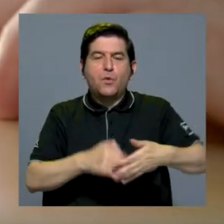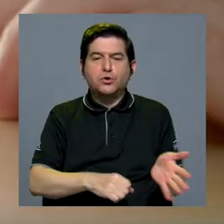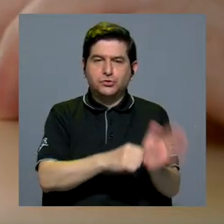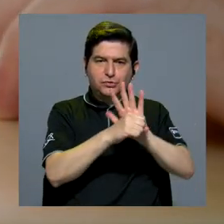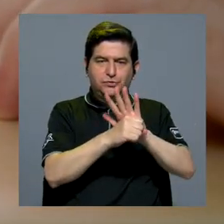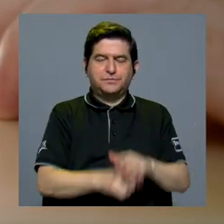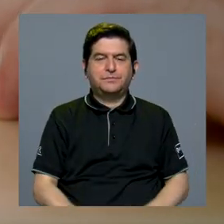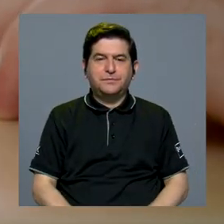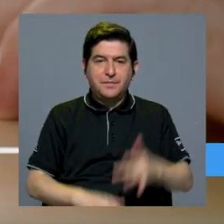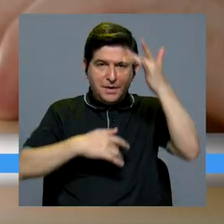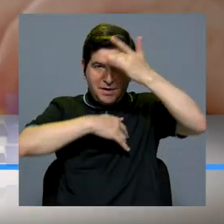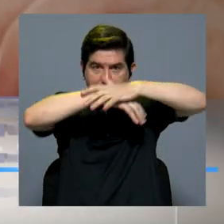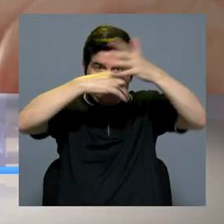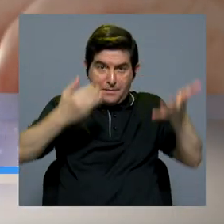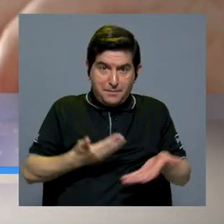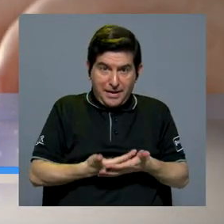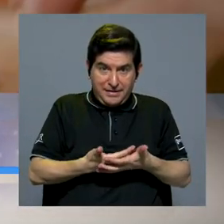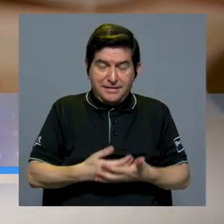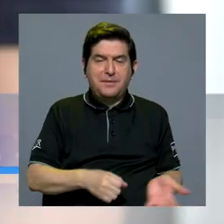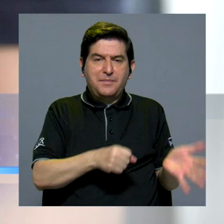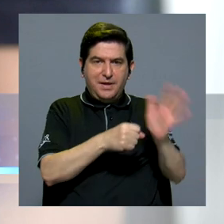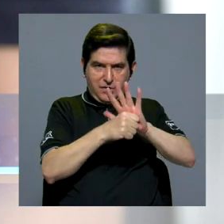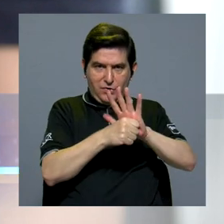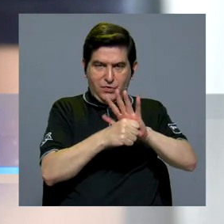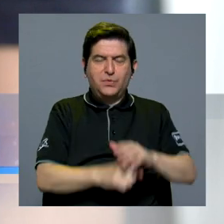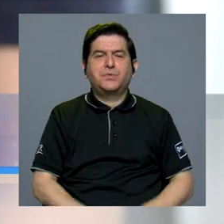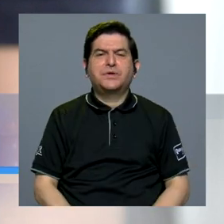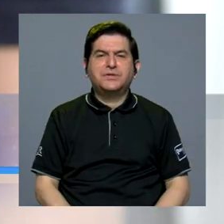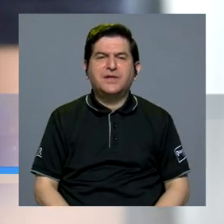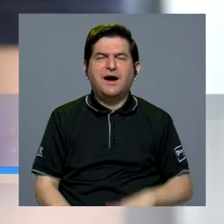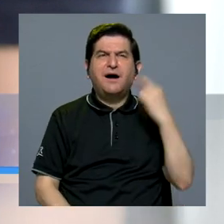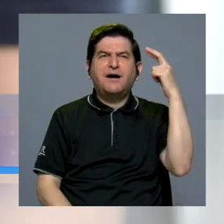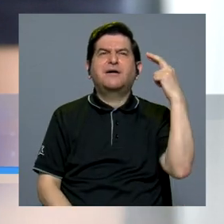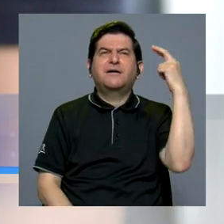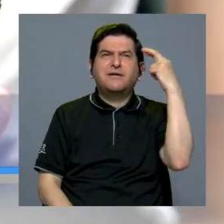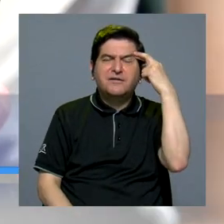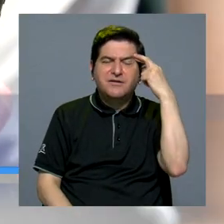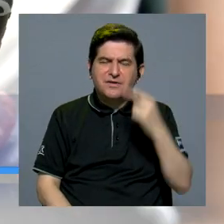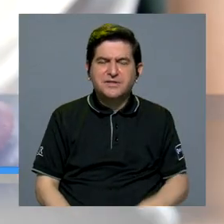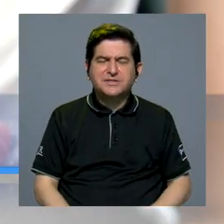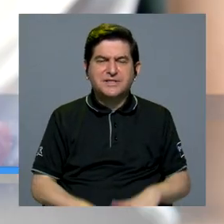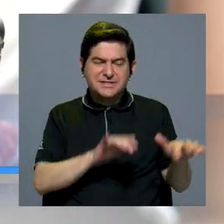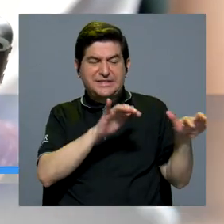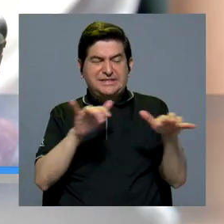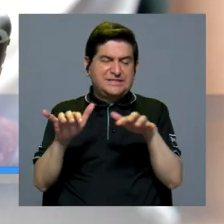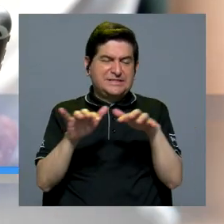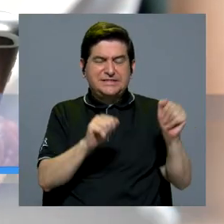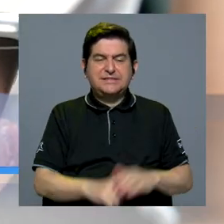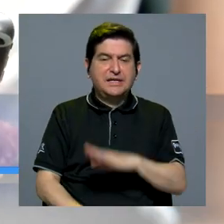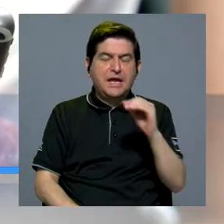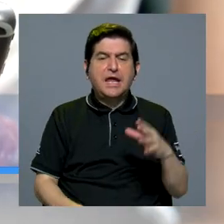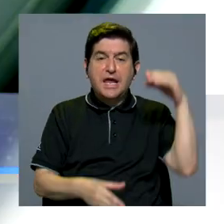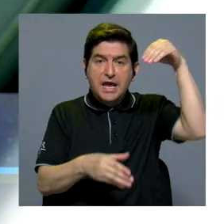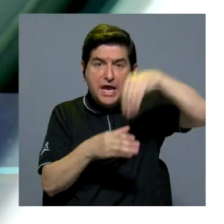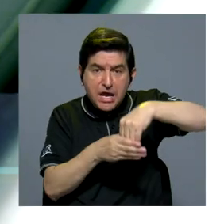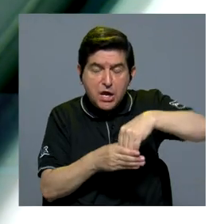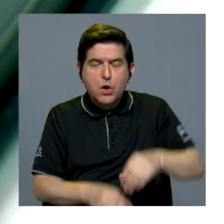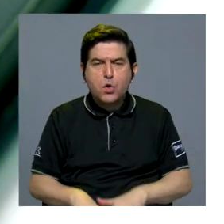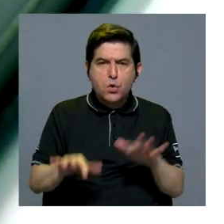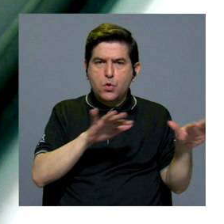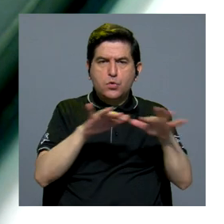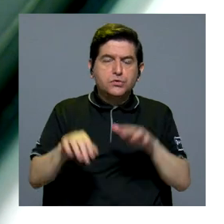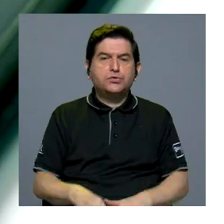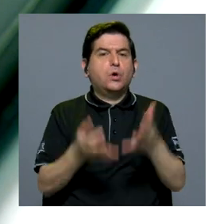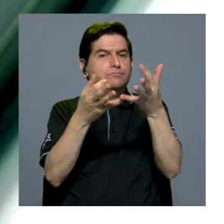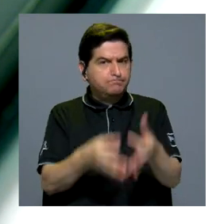La pandemia provocada por la COVID-19 hizo que reflexionar acerca de la digitalización y la inclusión digital se